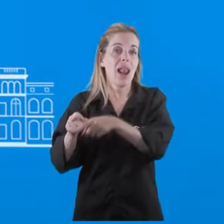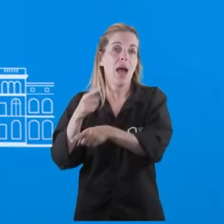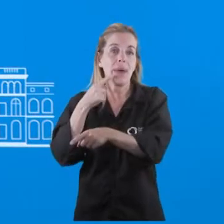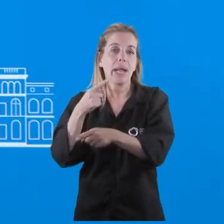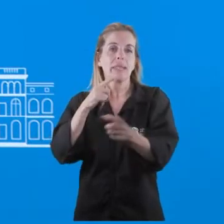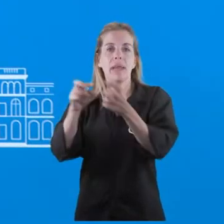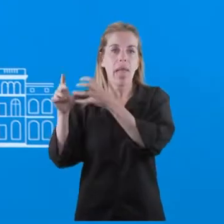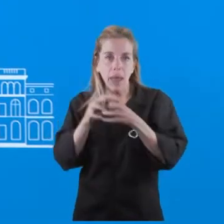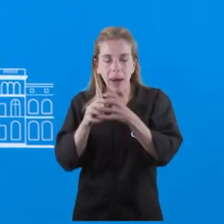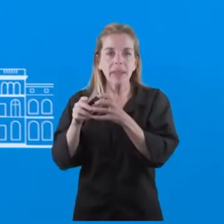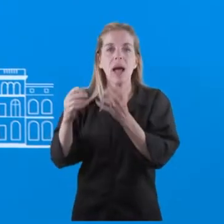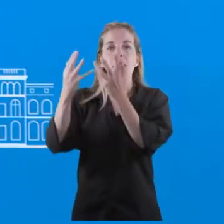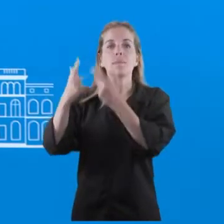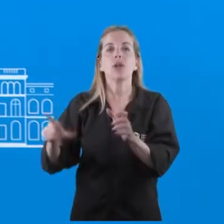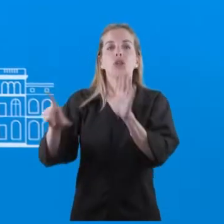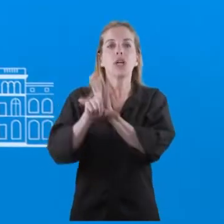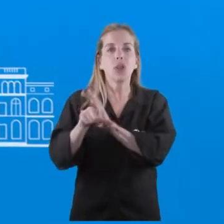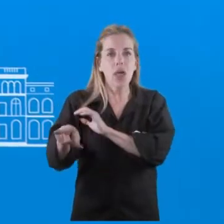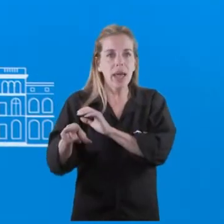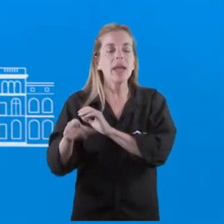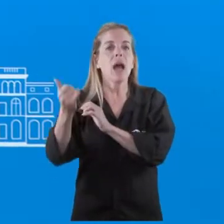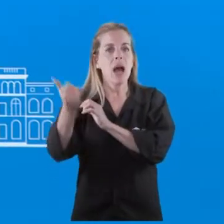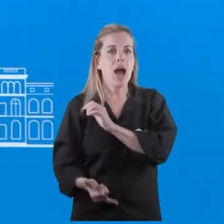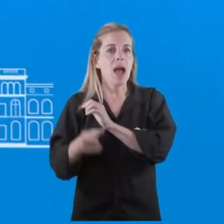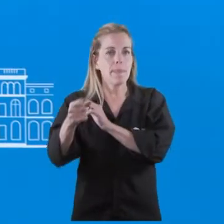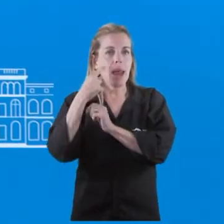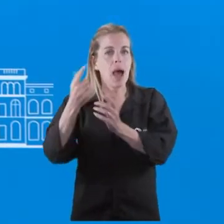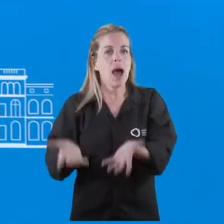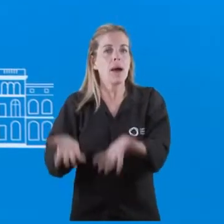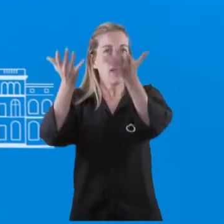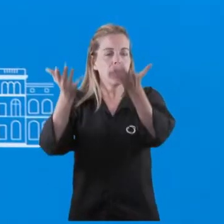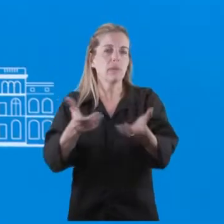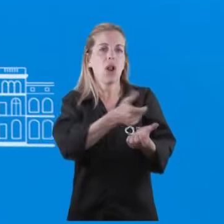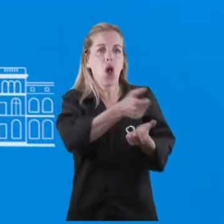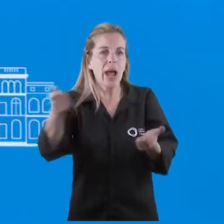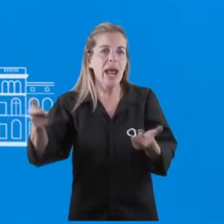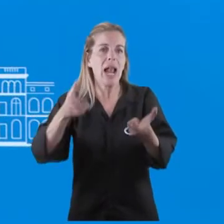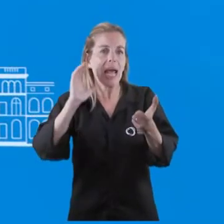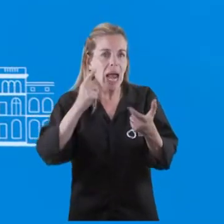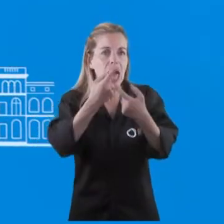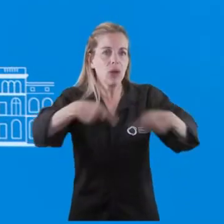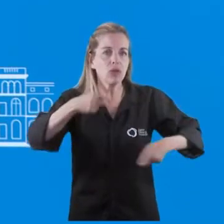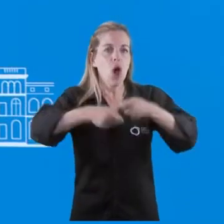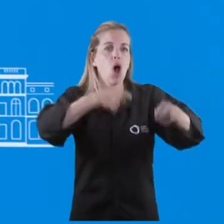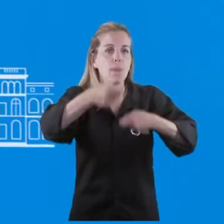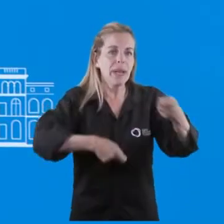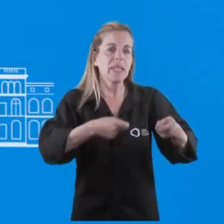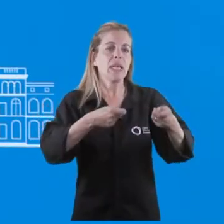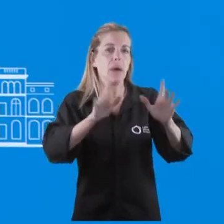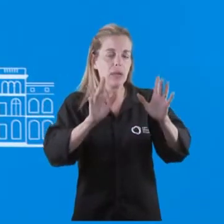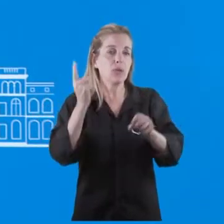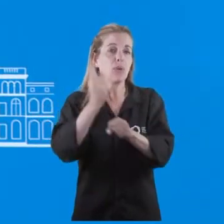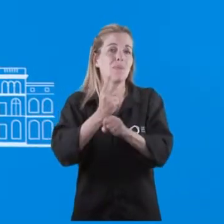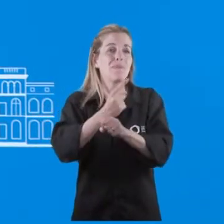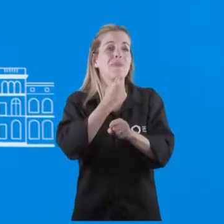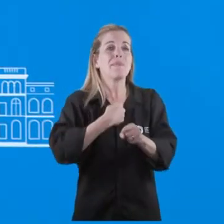sí, que por supuesto se pueda fortificar y ayudar a crecer a los medios populares y a los medios cooperativos. Y con respecto a la primera parte de